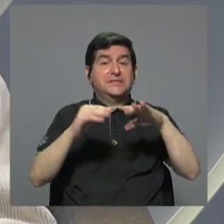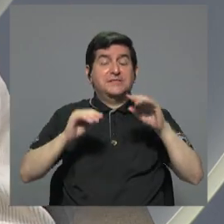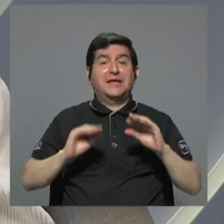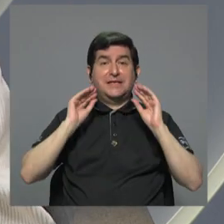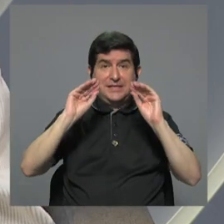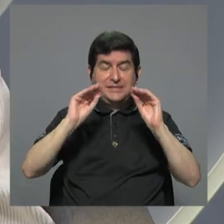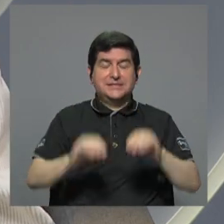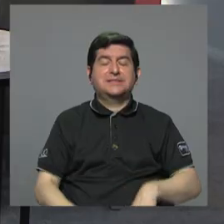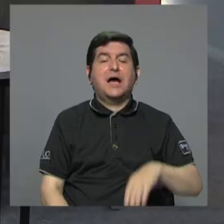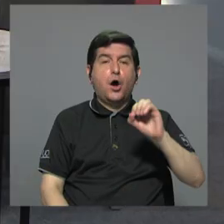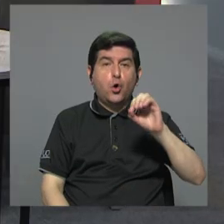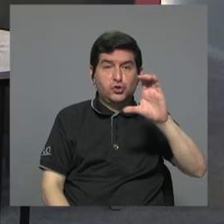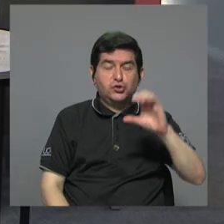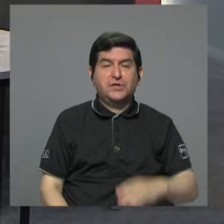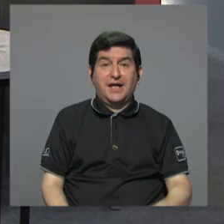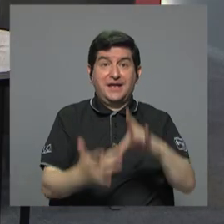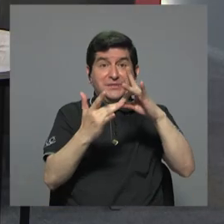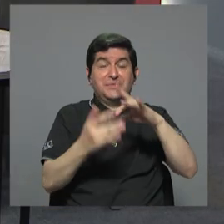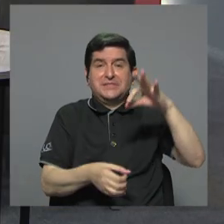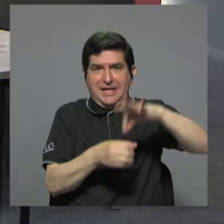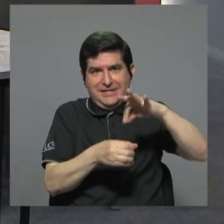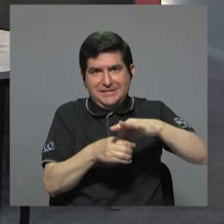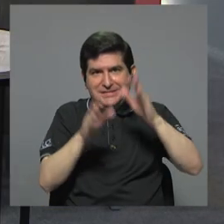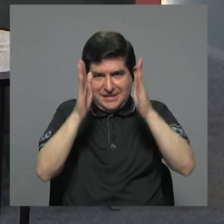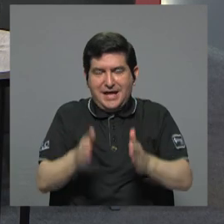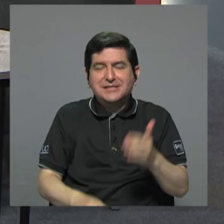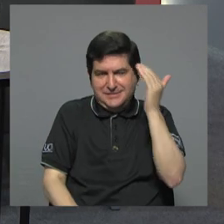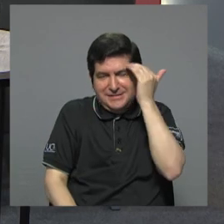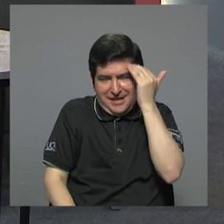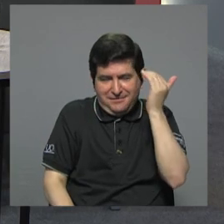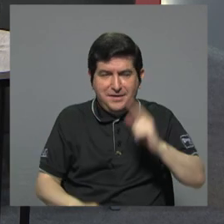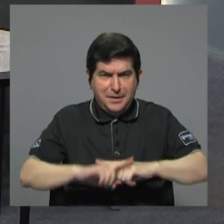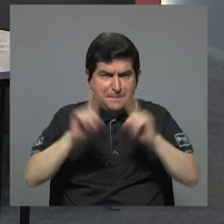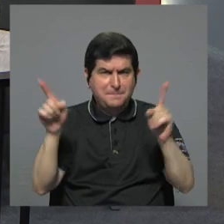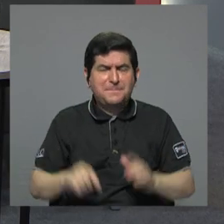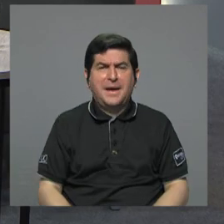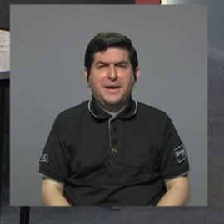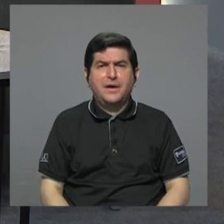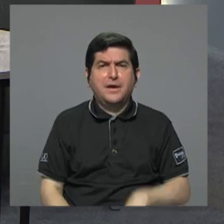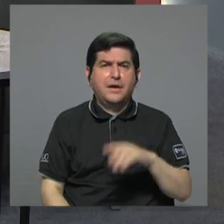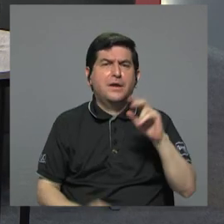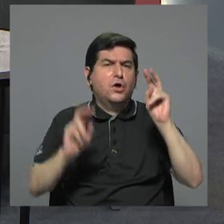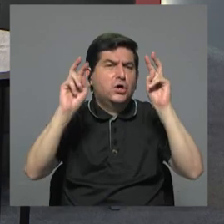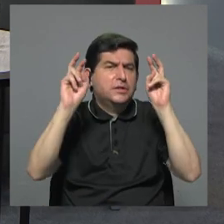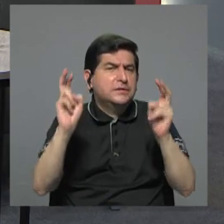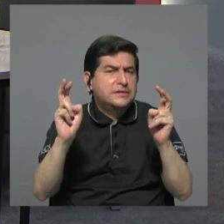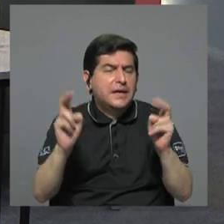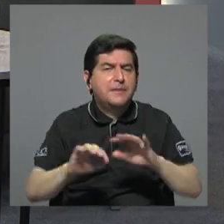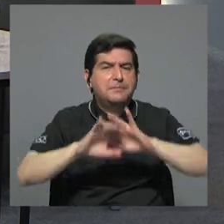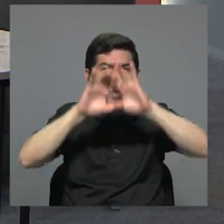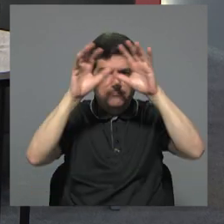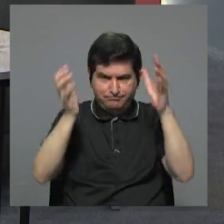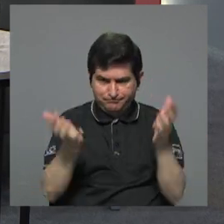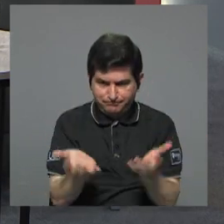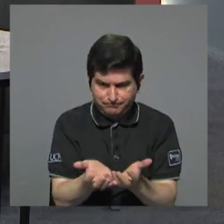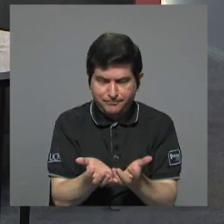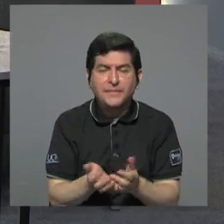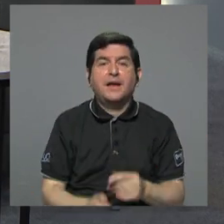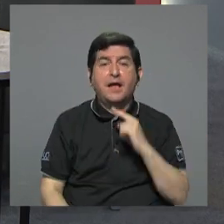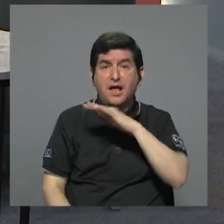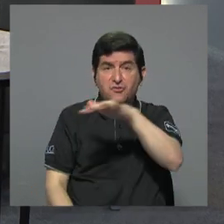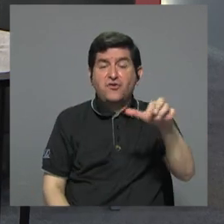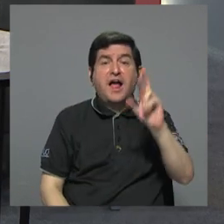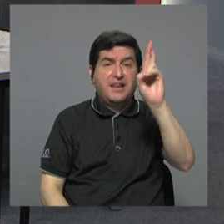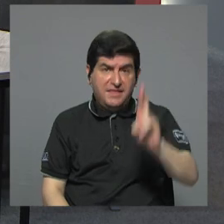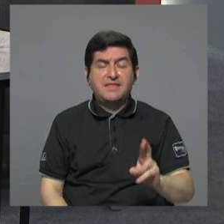don Óscar Campos es experto en el campo de la agricultura, por supuesto, pero bueno, uno de ellos tiene que ver con algo que engloba muchísimo una realidad